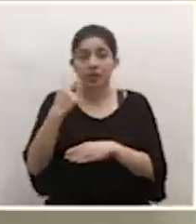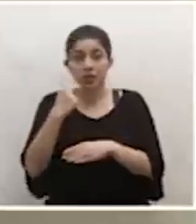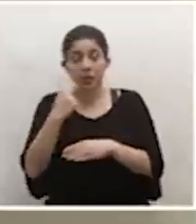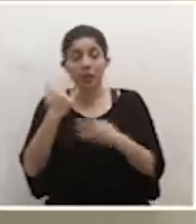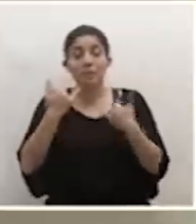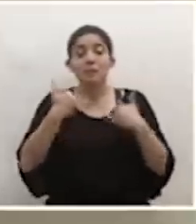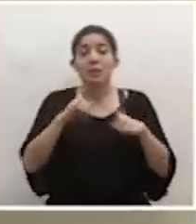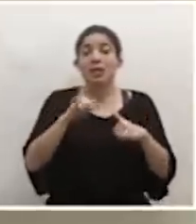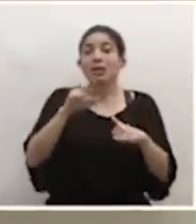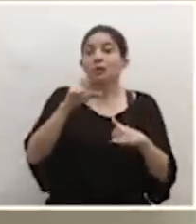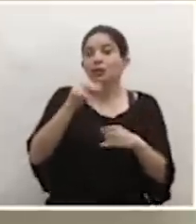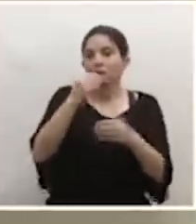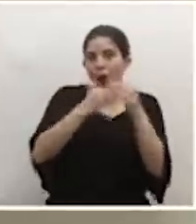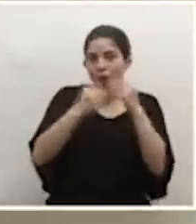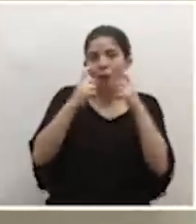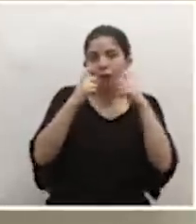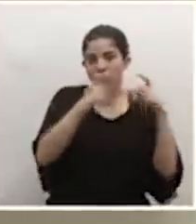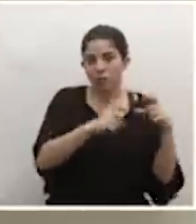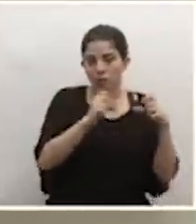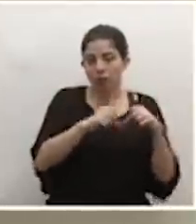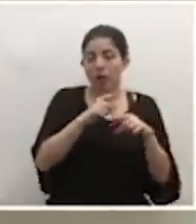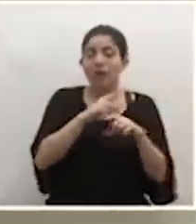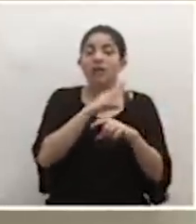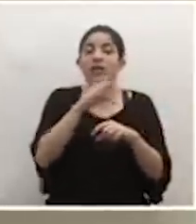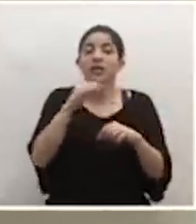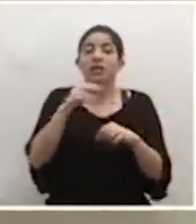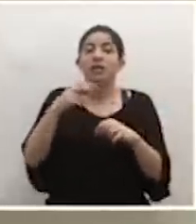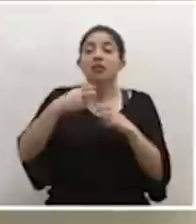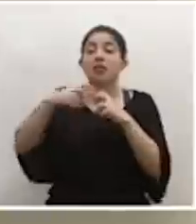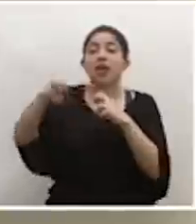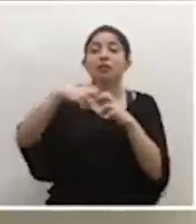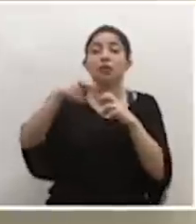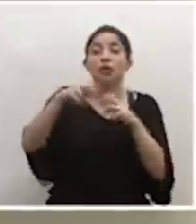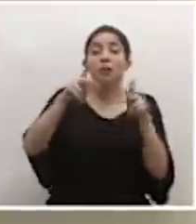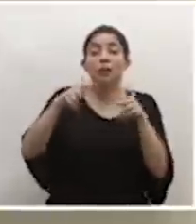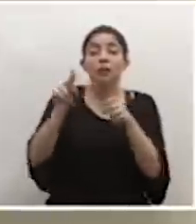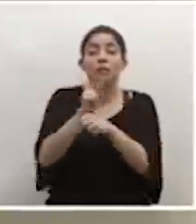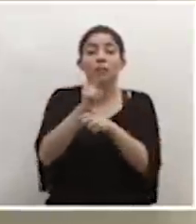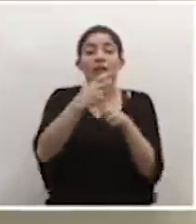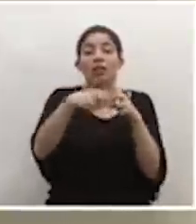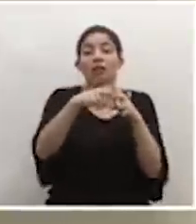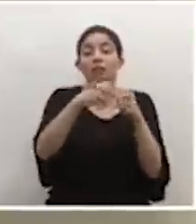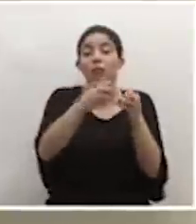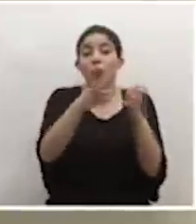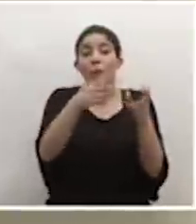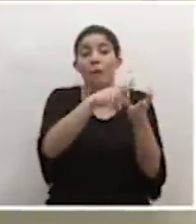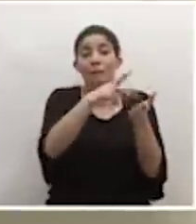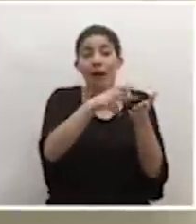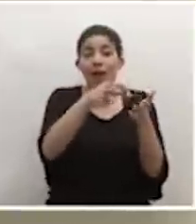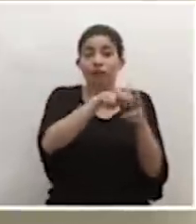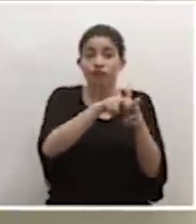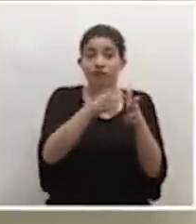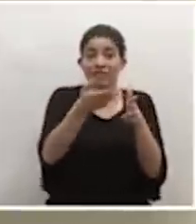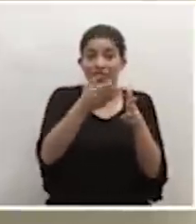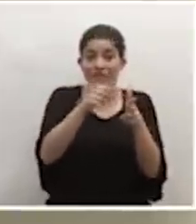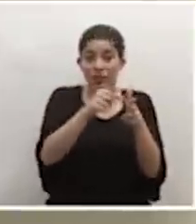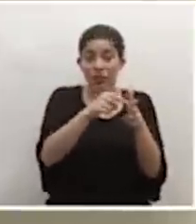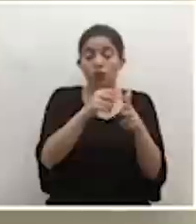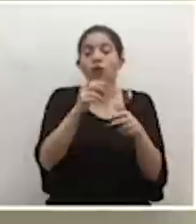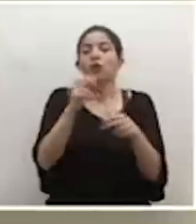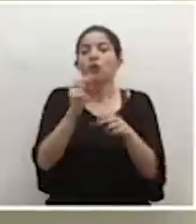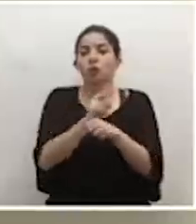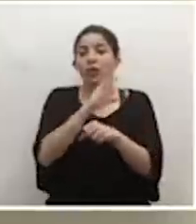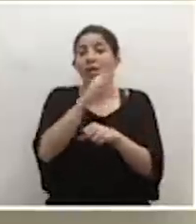no se esté consumiendo los alimentos y transporte remunerado de personas. Además, para todas las personas que atienden